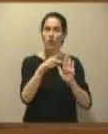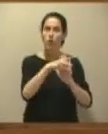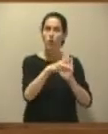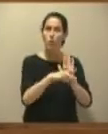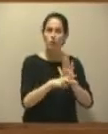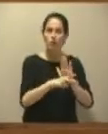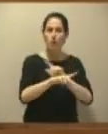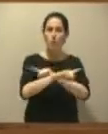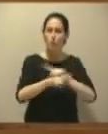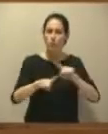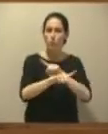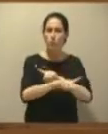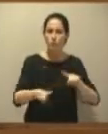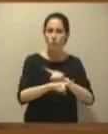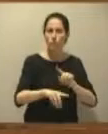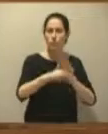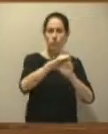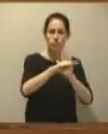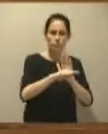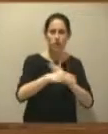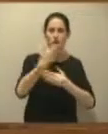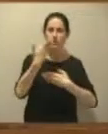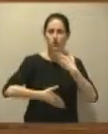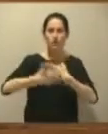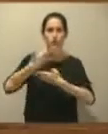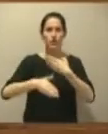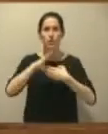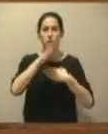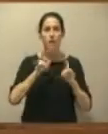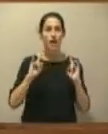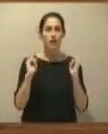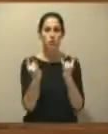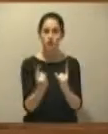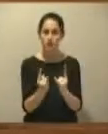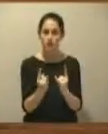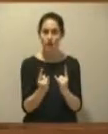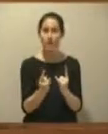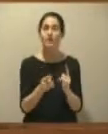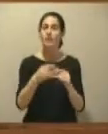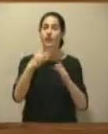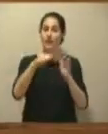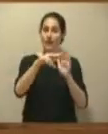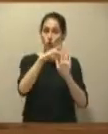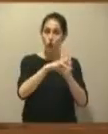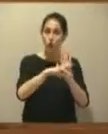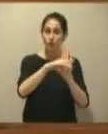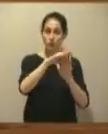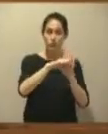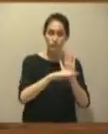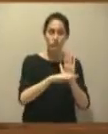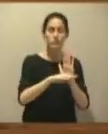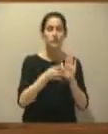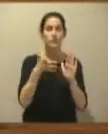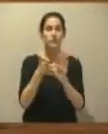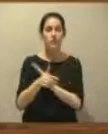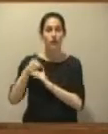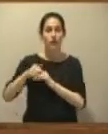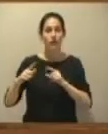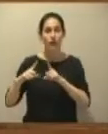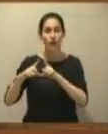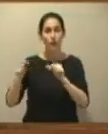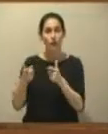llena de prohibiciones, llena de restricciones a la actividad forestal, que ha impedido la aparición en Asturias de un